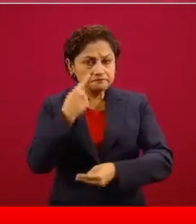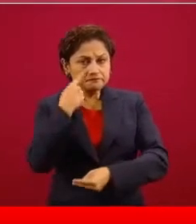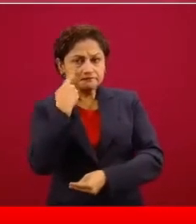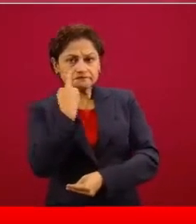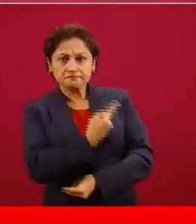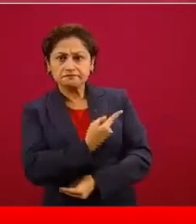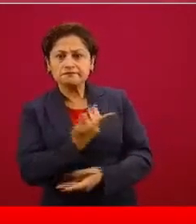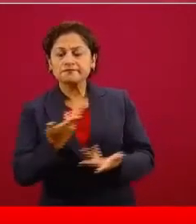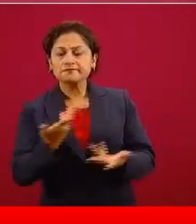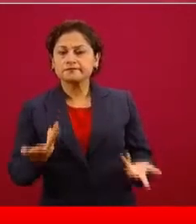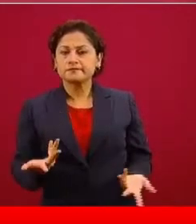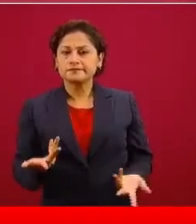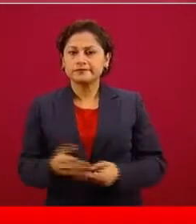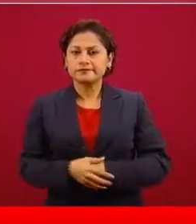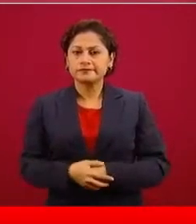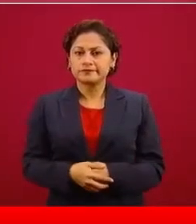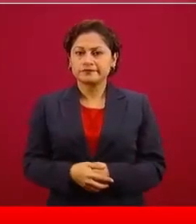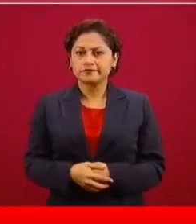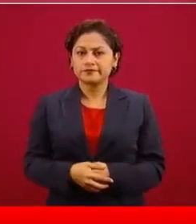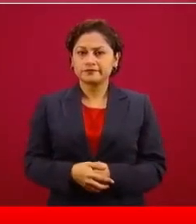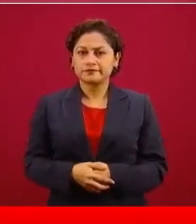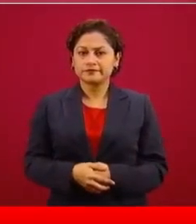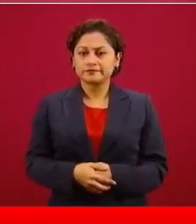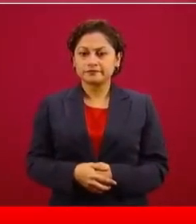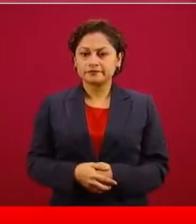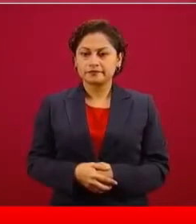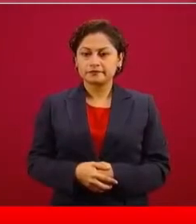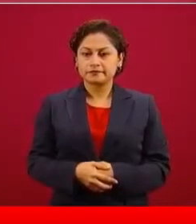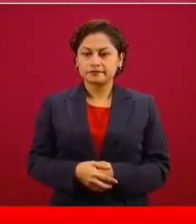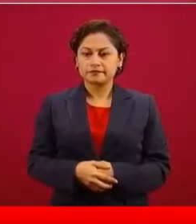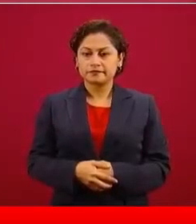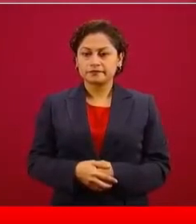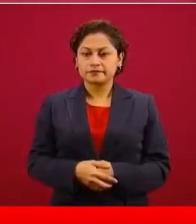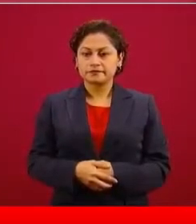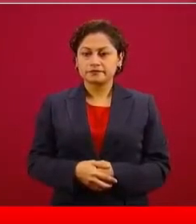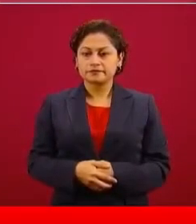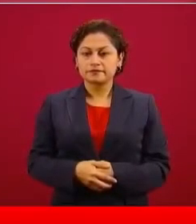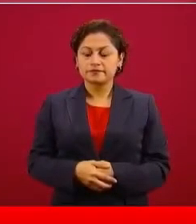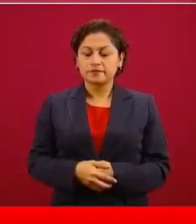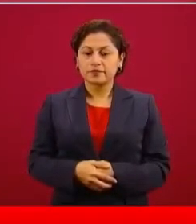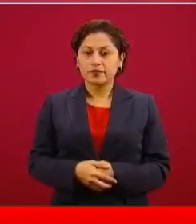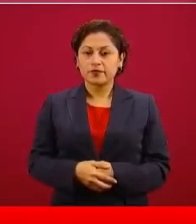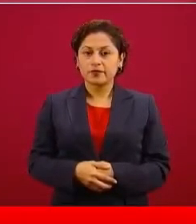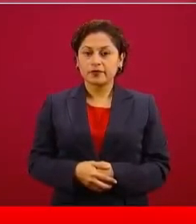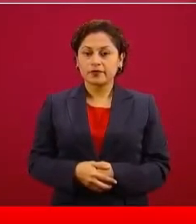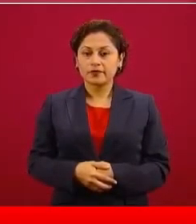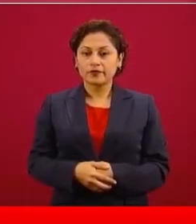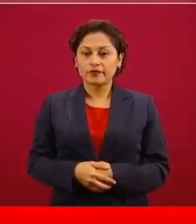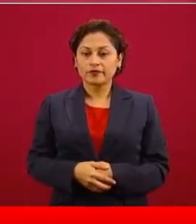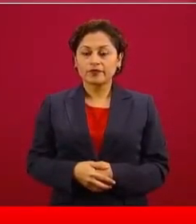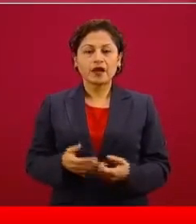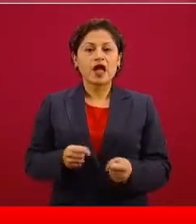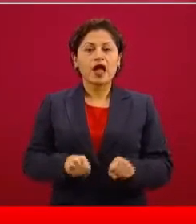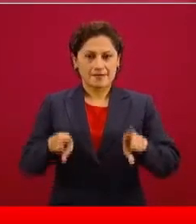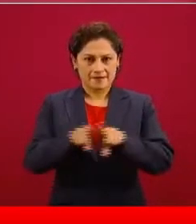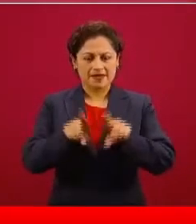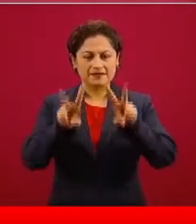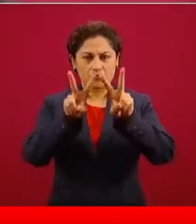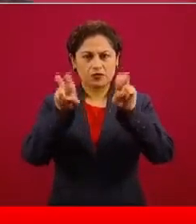Es lo mismo de los que no cumplen con las reglas sanitarias.